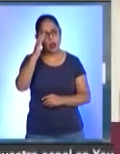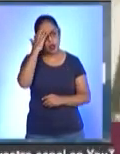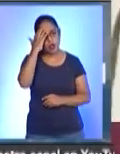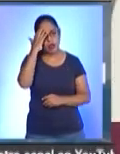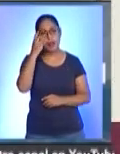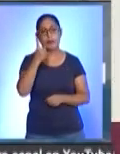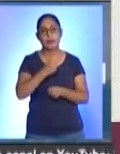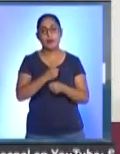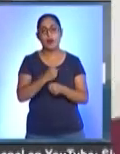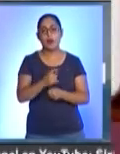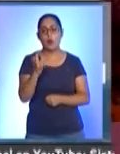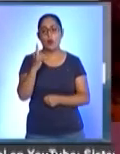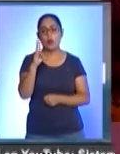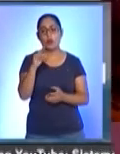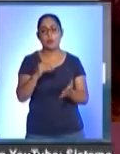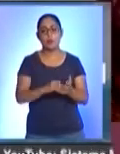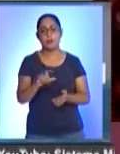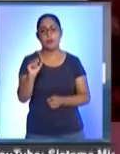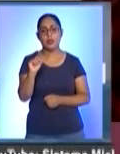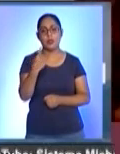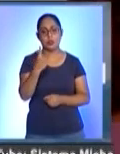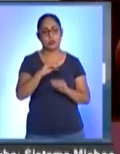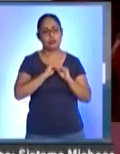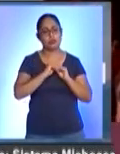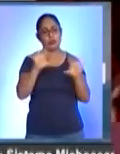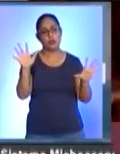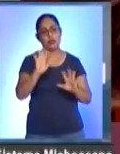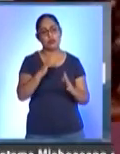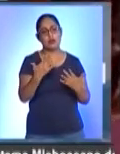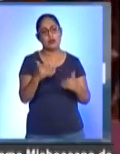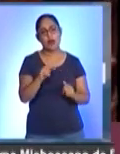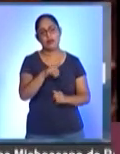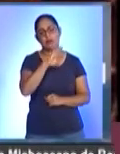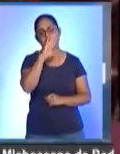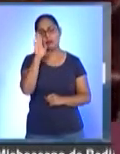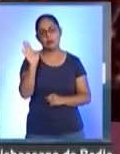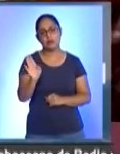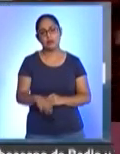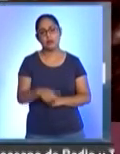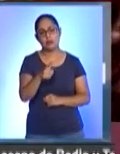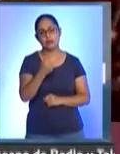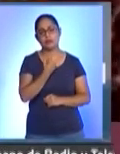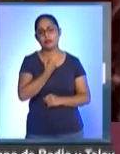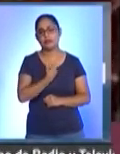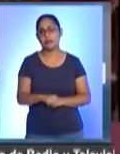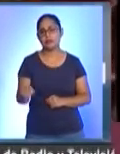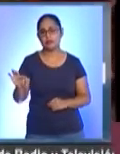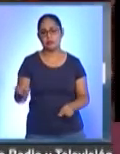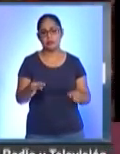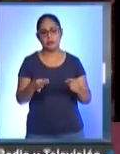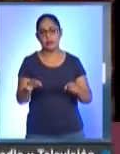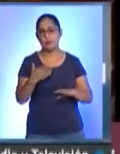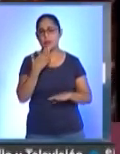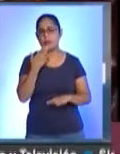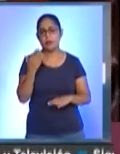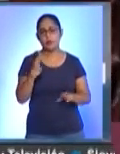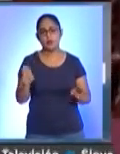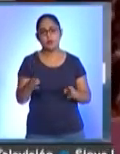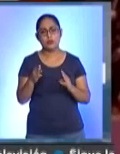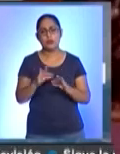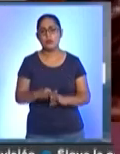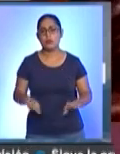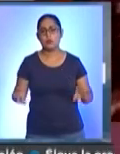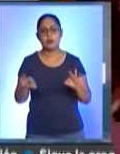1 de julio de este 2021 se dio a conocer el fallecimiento de quien fuera uno de los compositores y formadores de músicos más